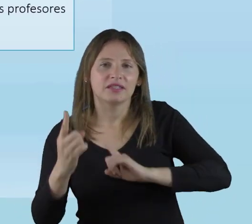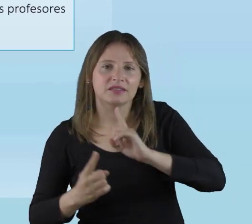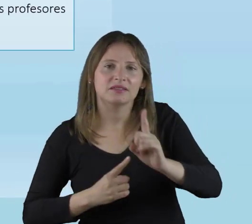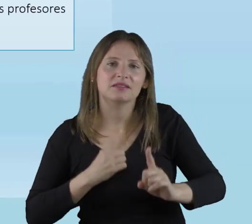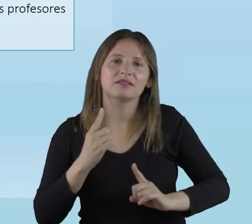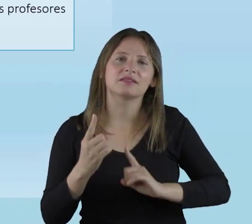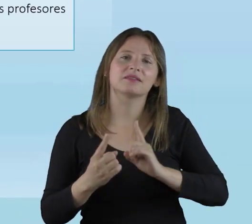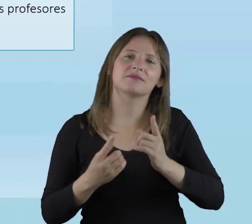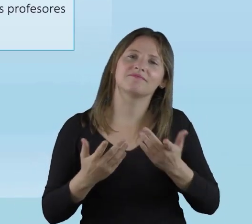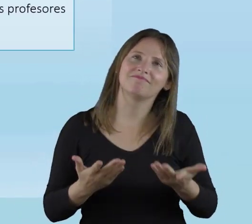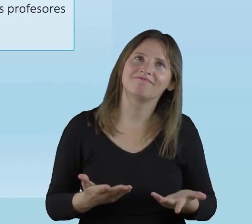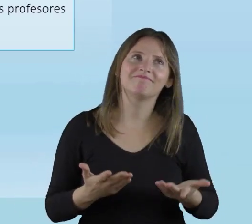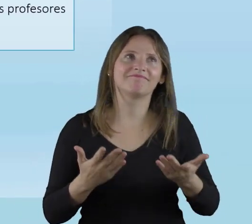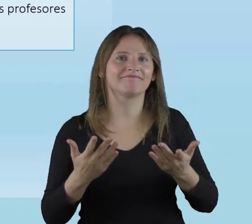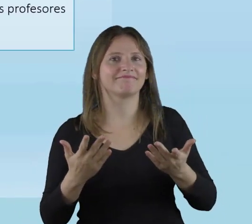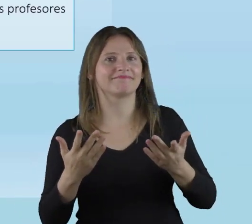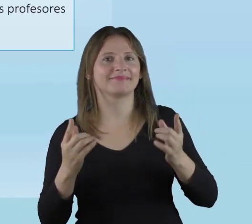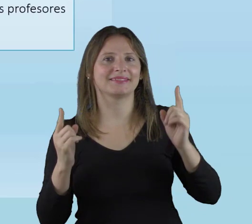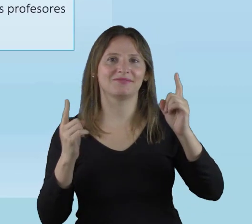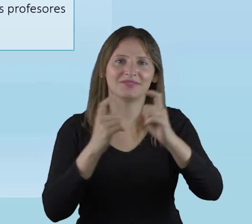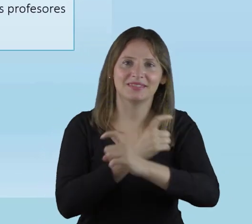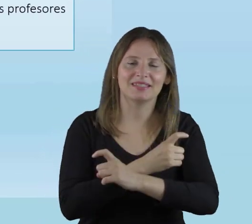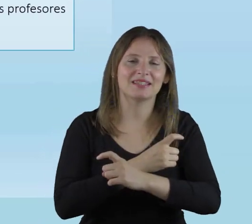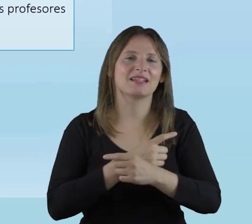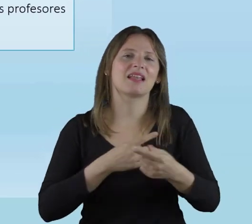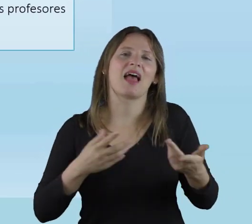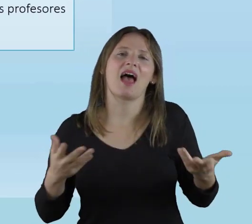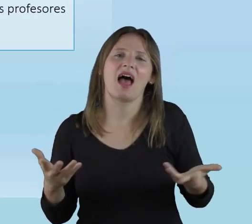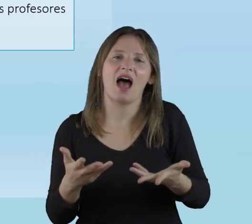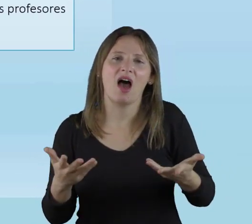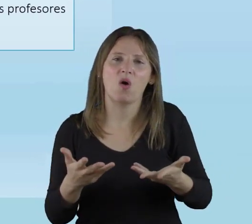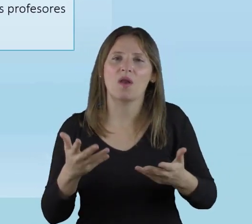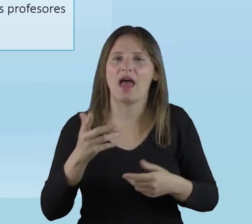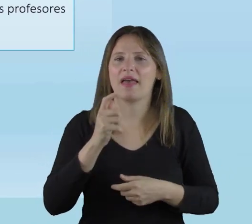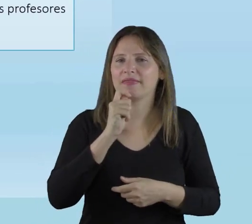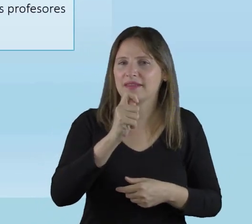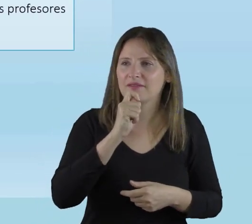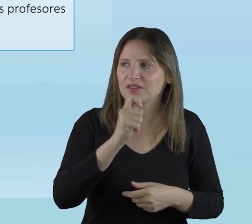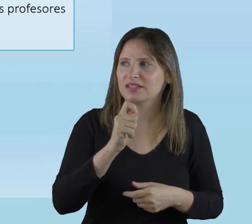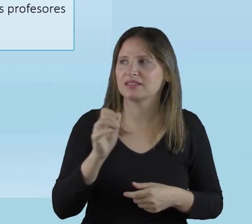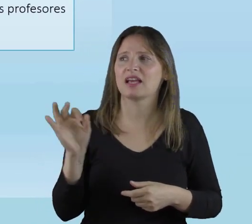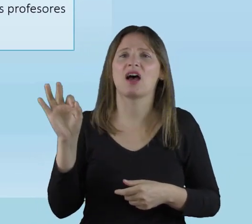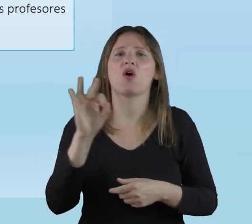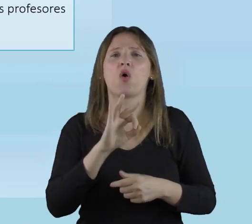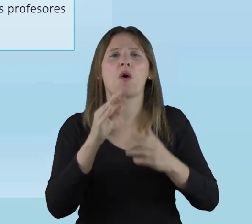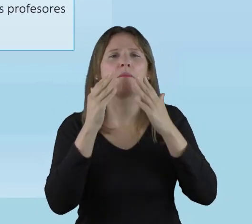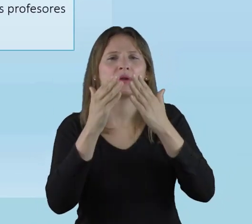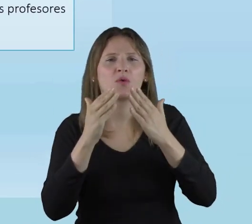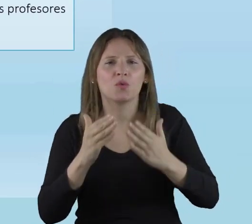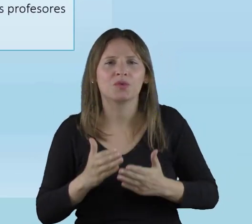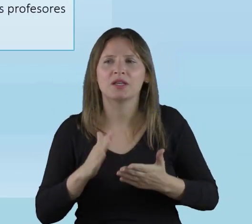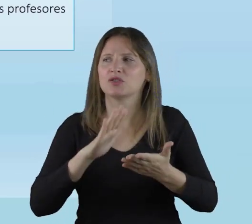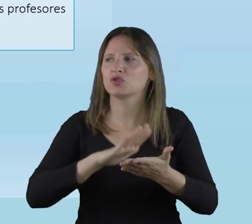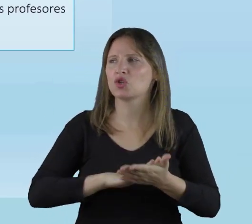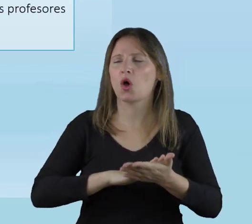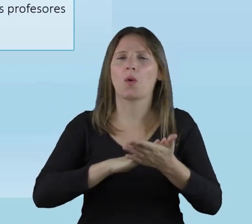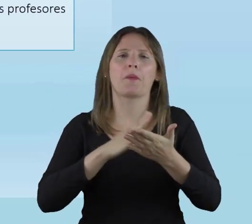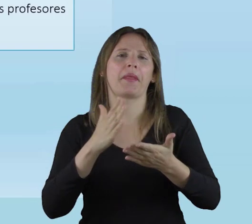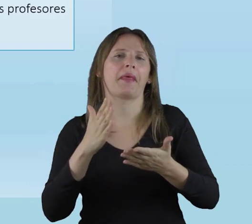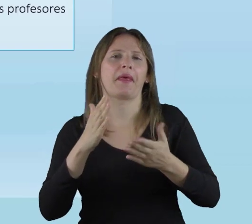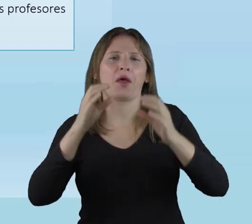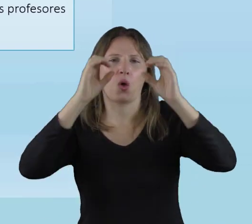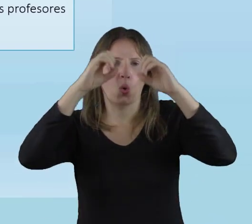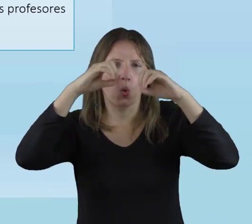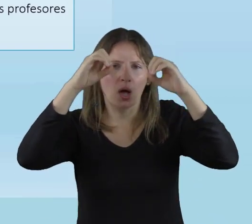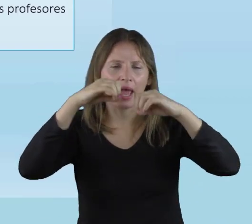Que si bien es cierto, a veces se hace a través de un, ahora que estamos haciendo las entrevistas, o los